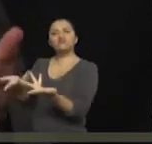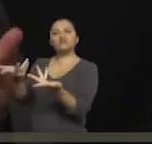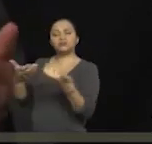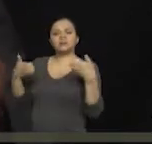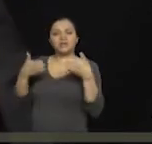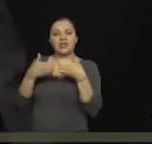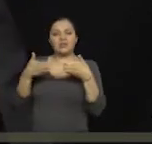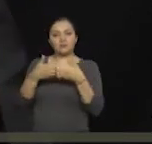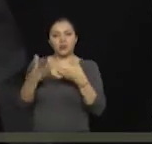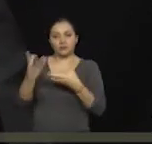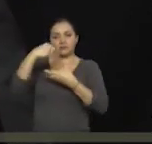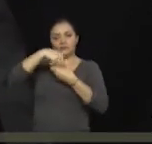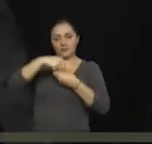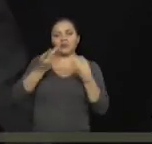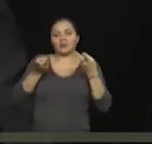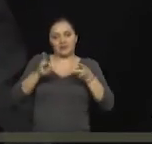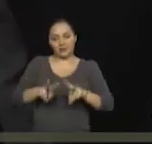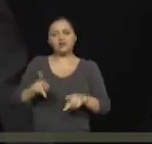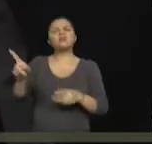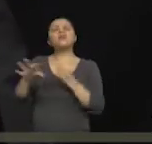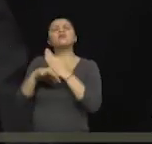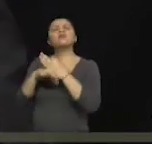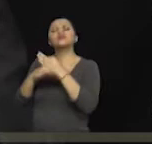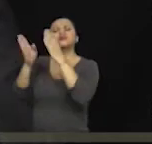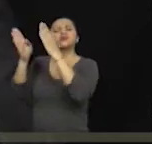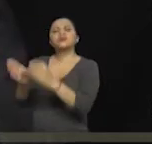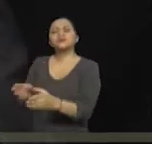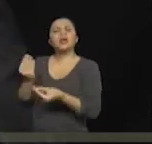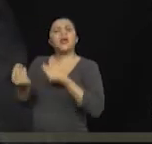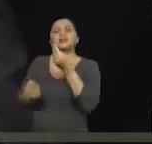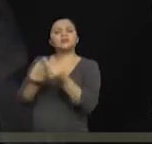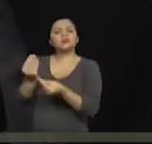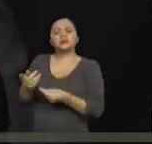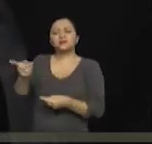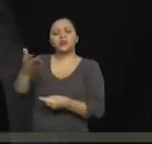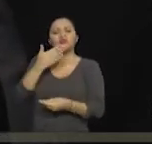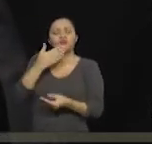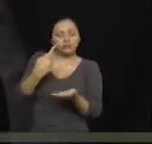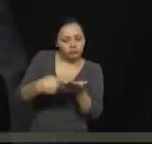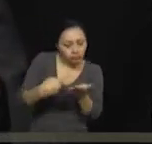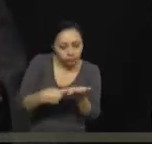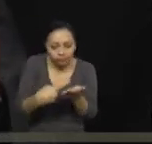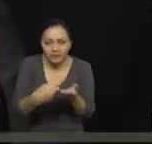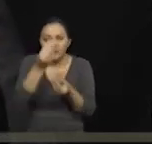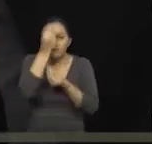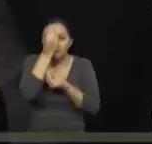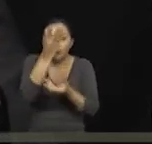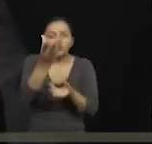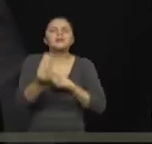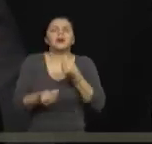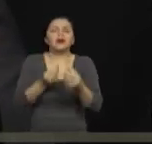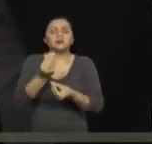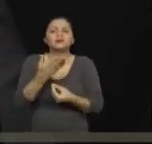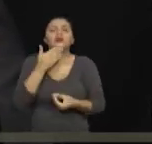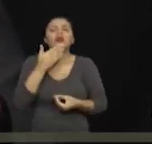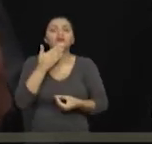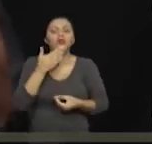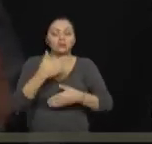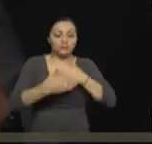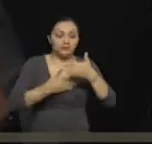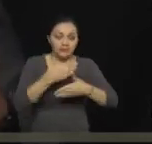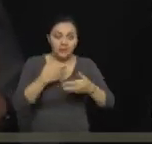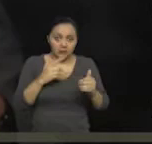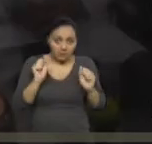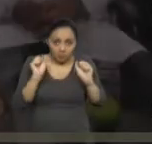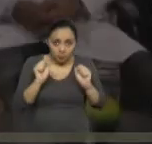calificador. ¿Cuál es tu función y qué análisis presentas o qué análisis realizas? Y viene un